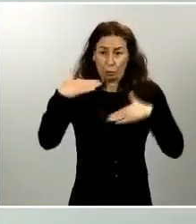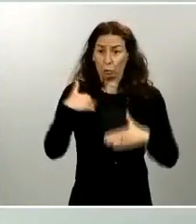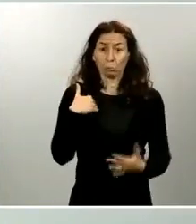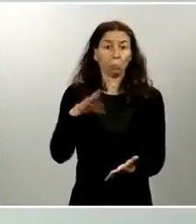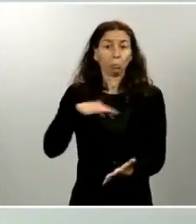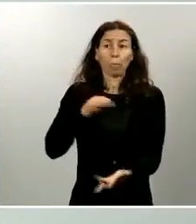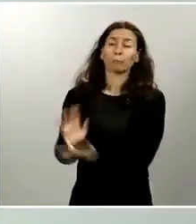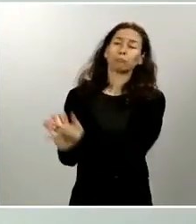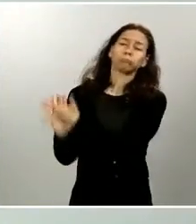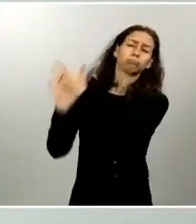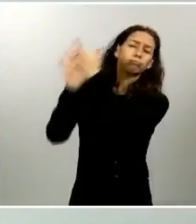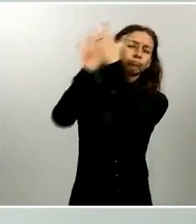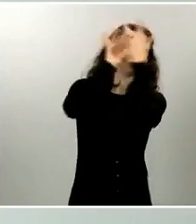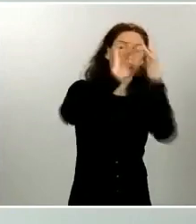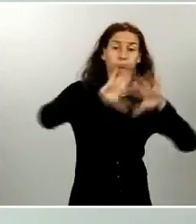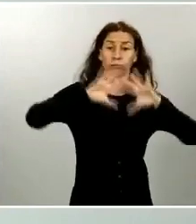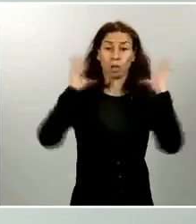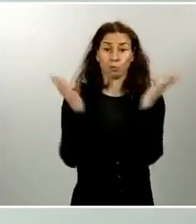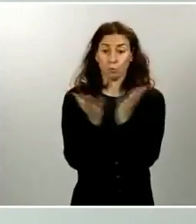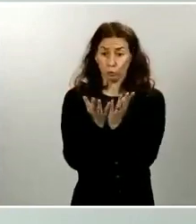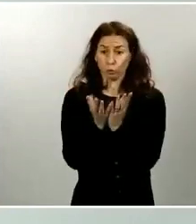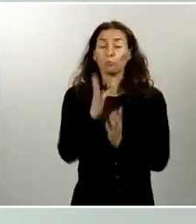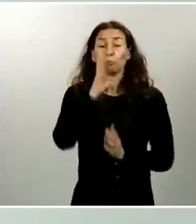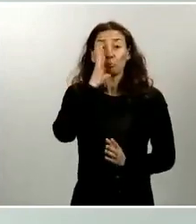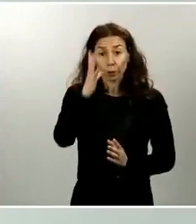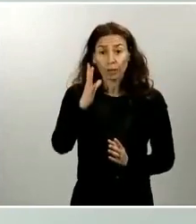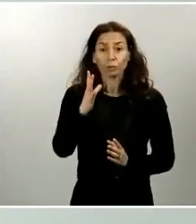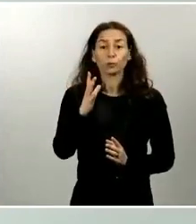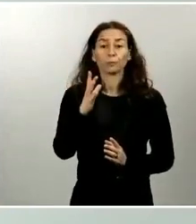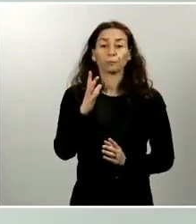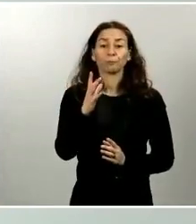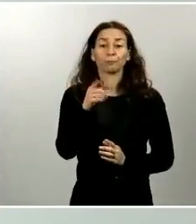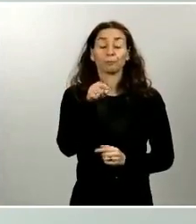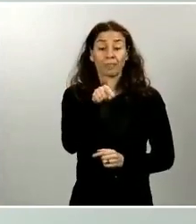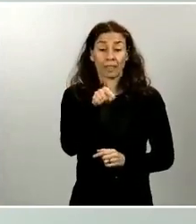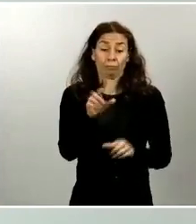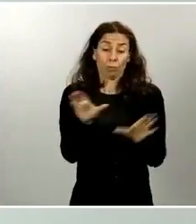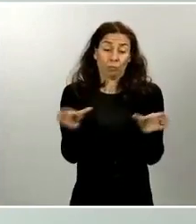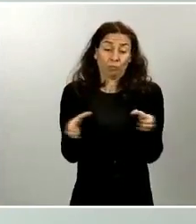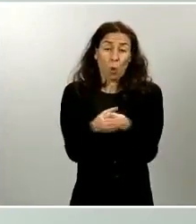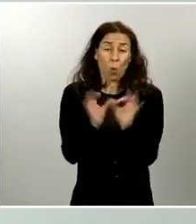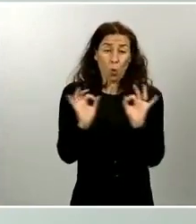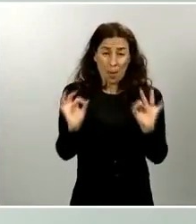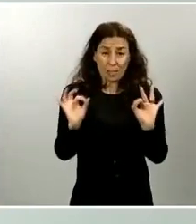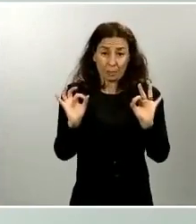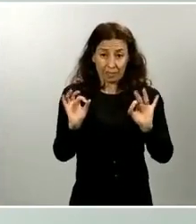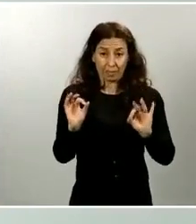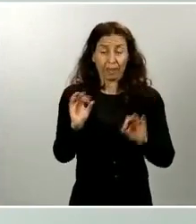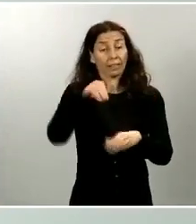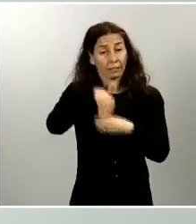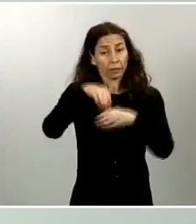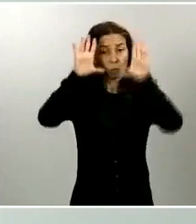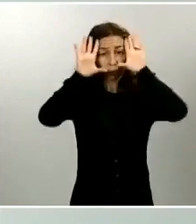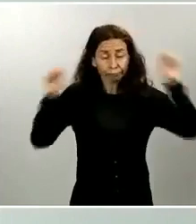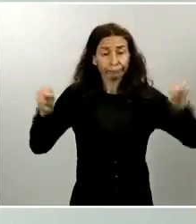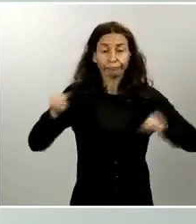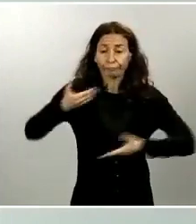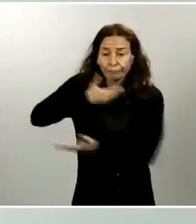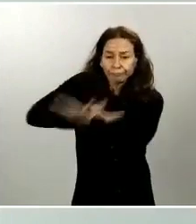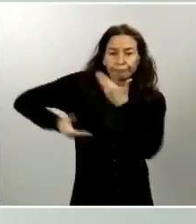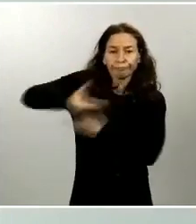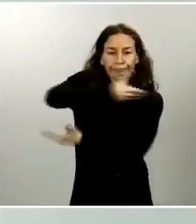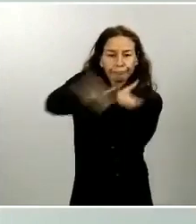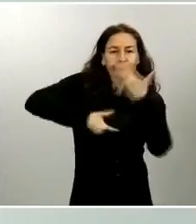En este sentido, a nivel internacional, las unidades especializadas de la Guardia Civil colaboran habitualmente con unidades